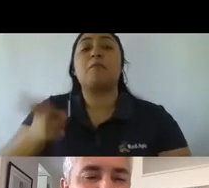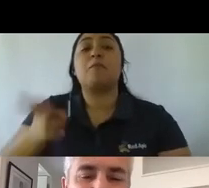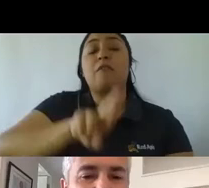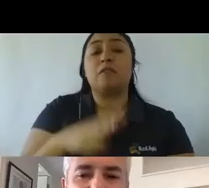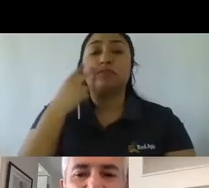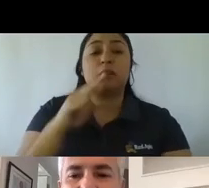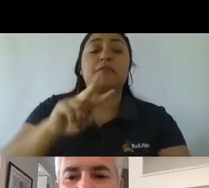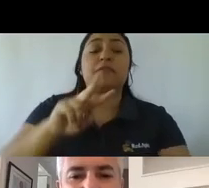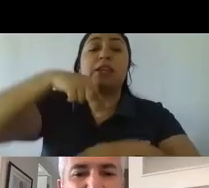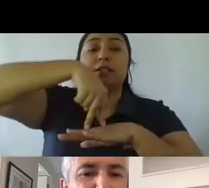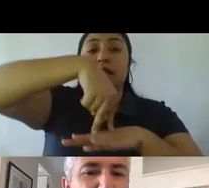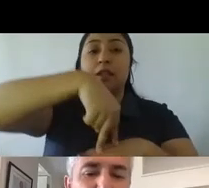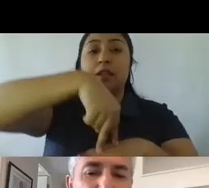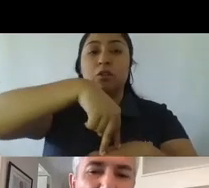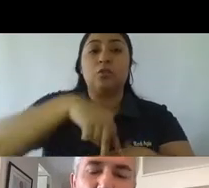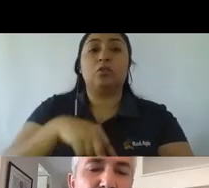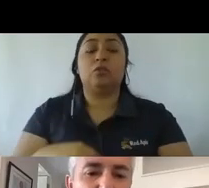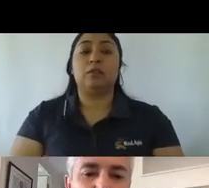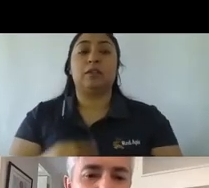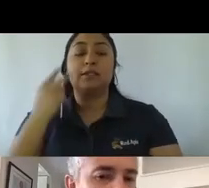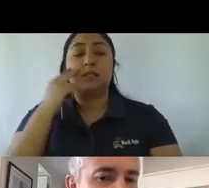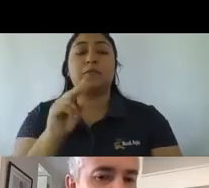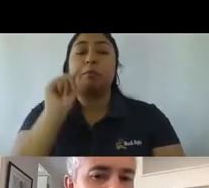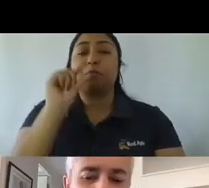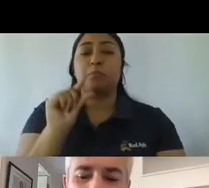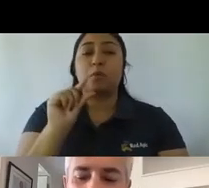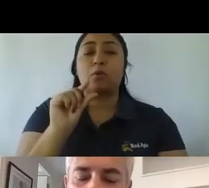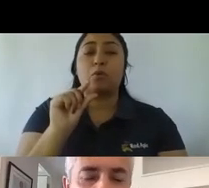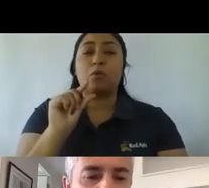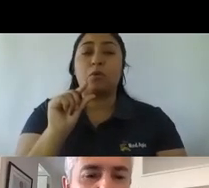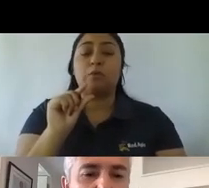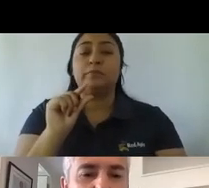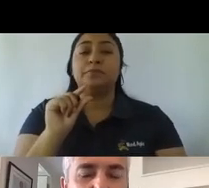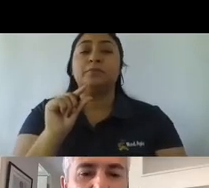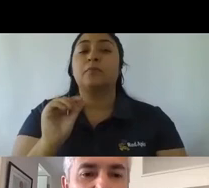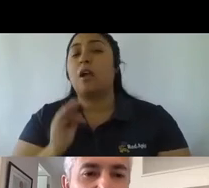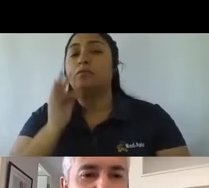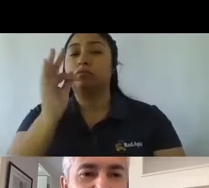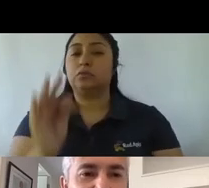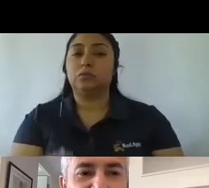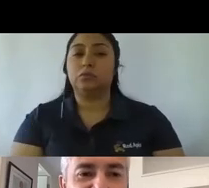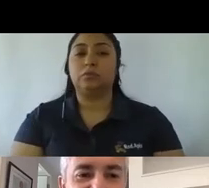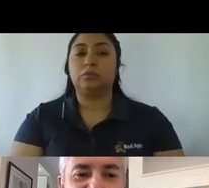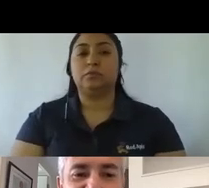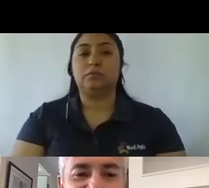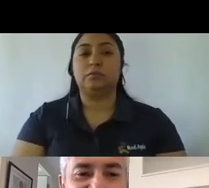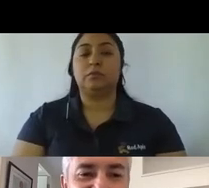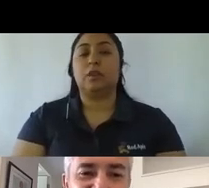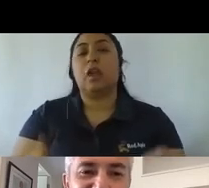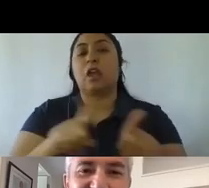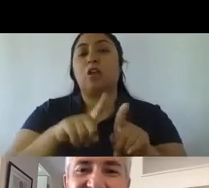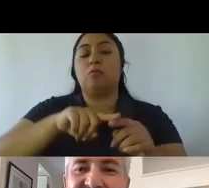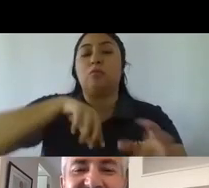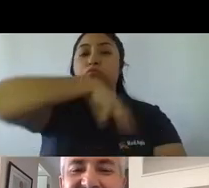aparentemente se ve bien poco auspicioso. Es un poco un huracán, como el que estamos viendo acá.